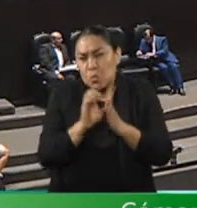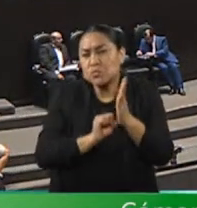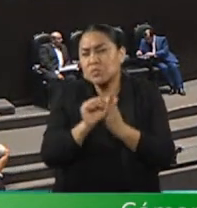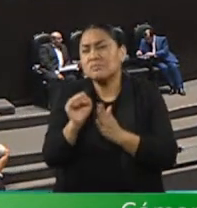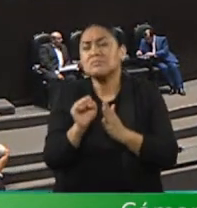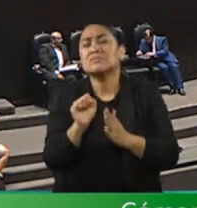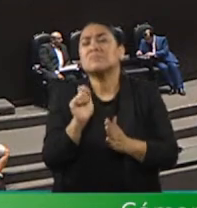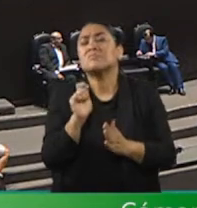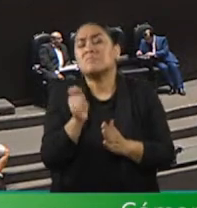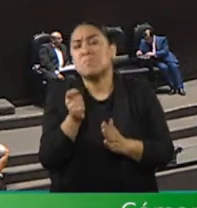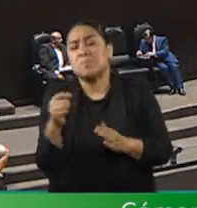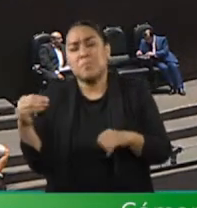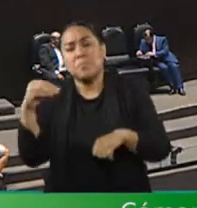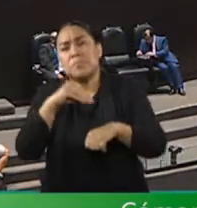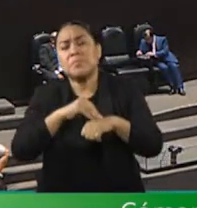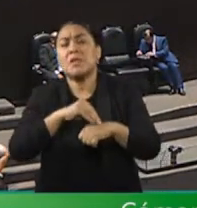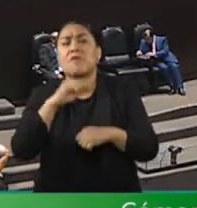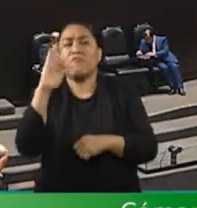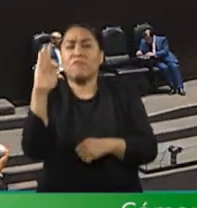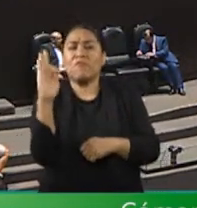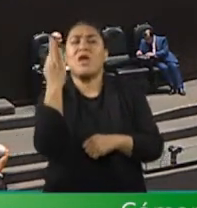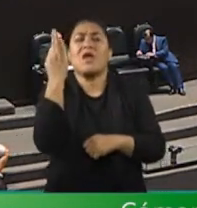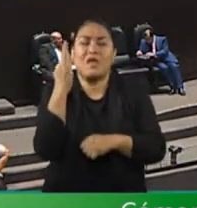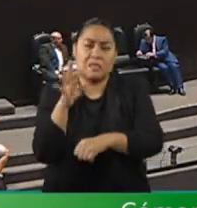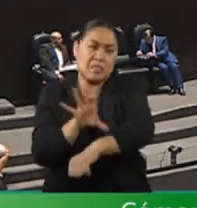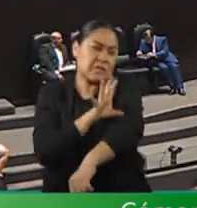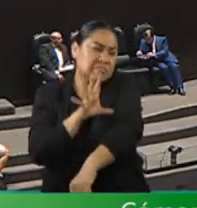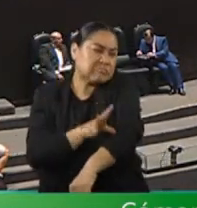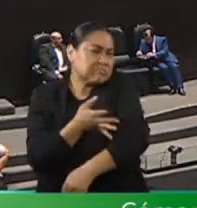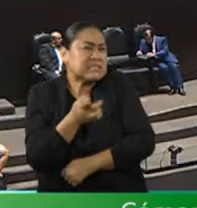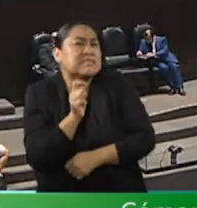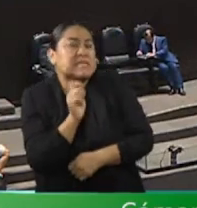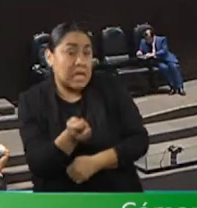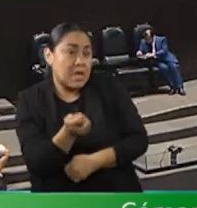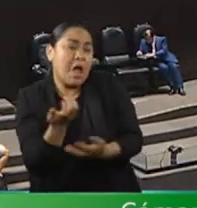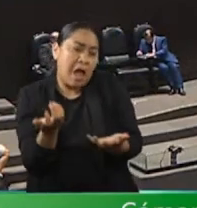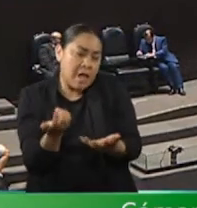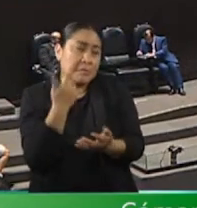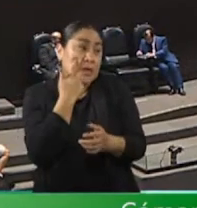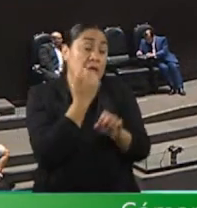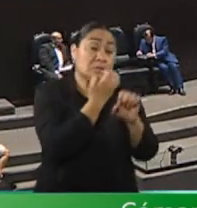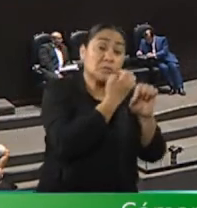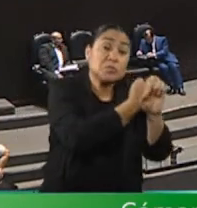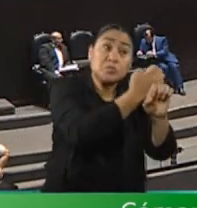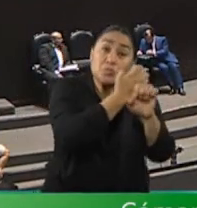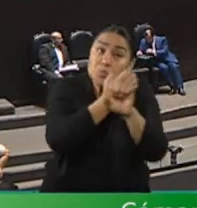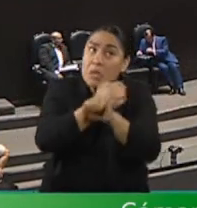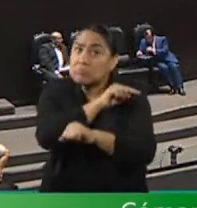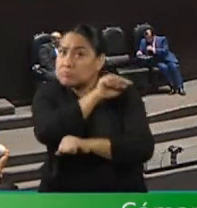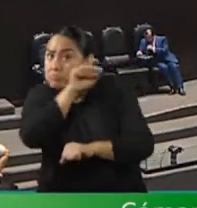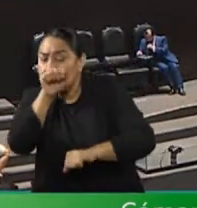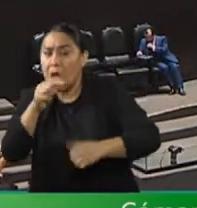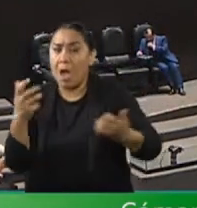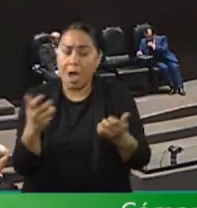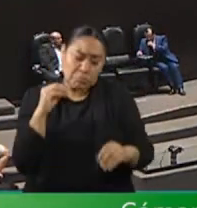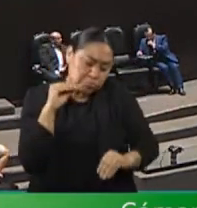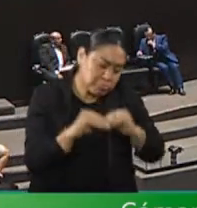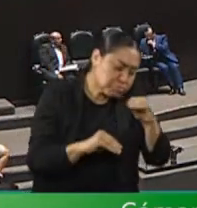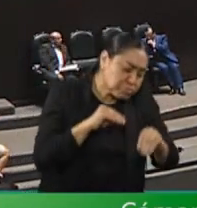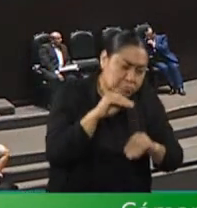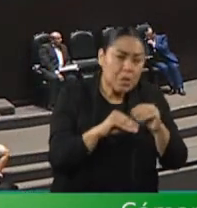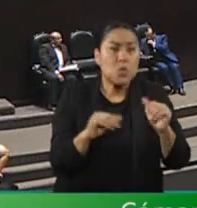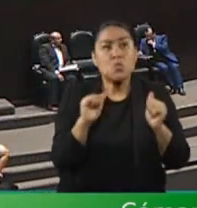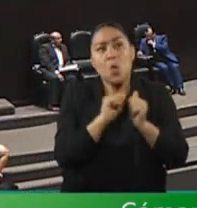esquema de federalismo energético, es decir, que las entidades federativas puedan diseñar y entablar